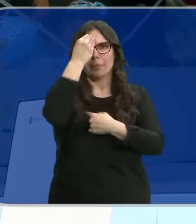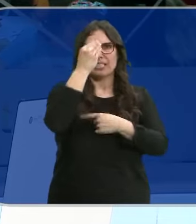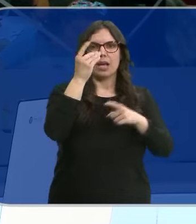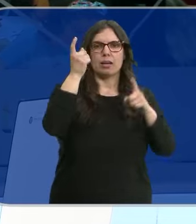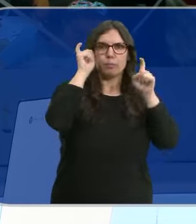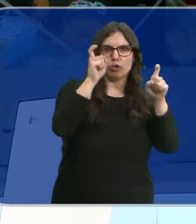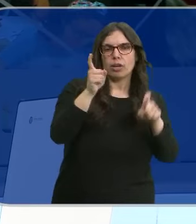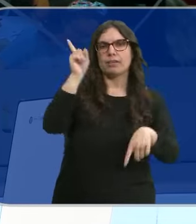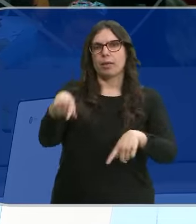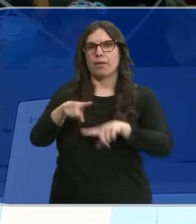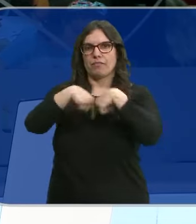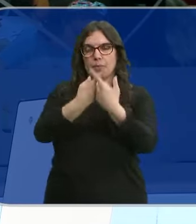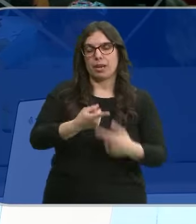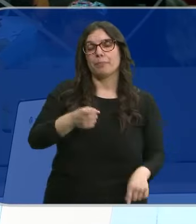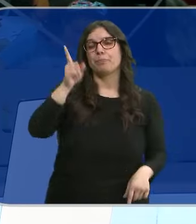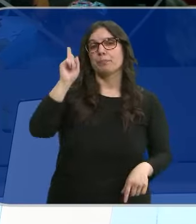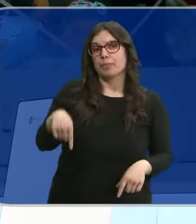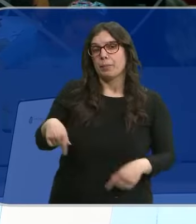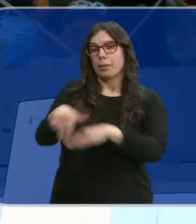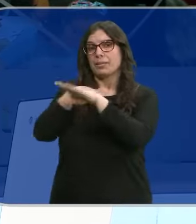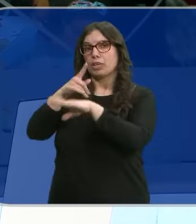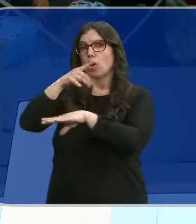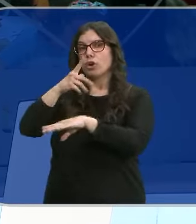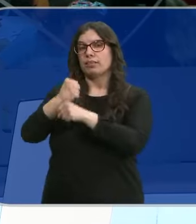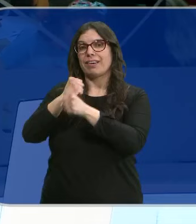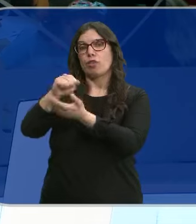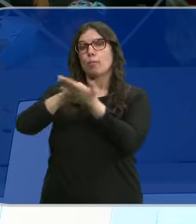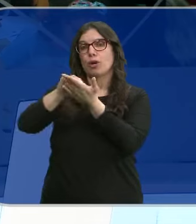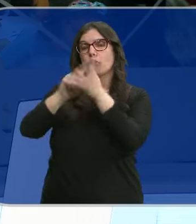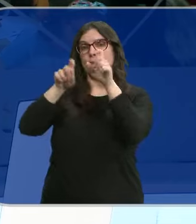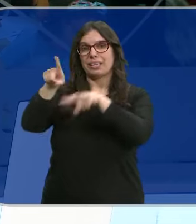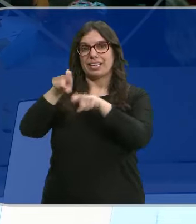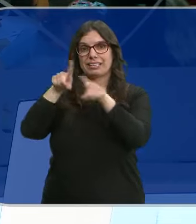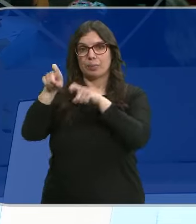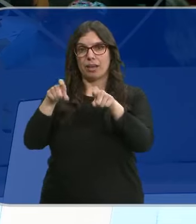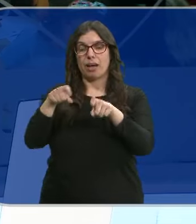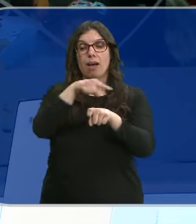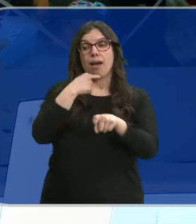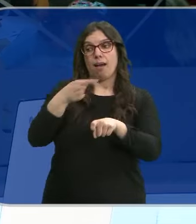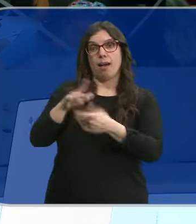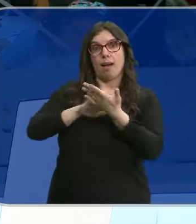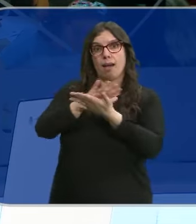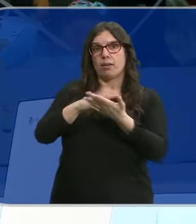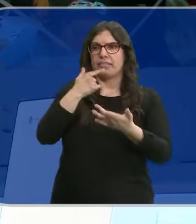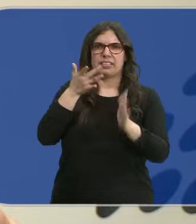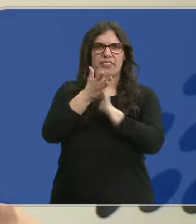Rocío Lucas también se ha referido al borrador de la EBAU con el que trabaja el ministerio. Dice que aumenta las diferencias entre comunidades.